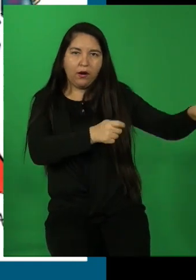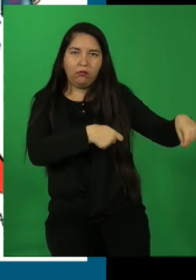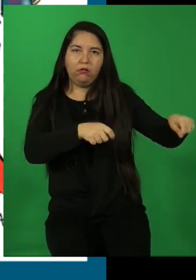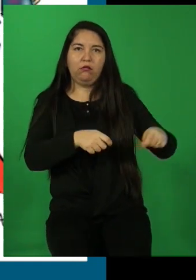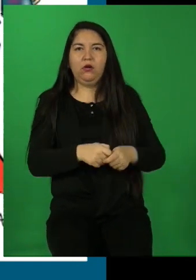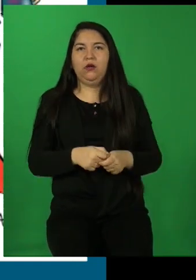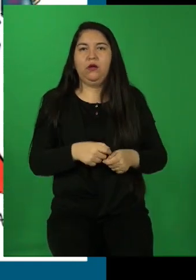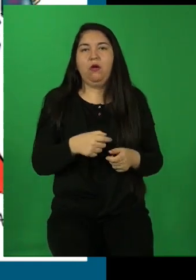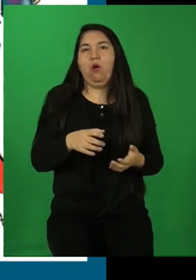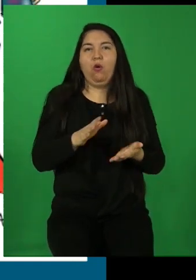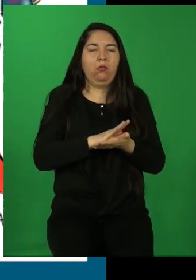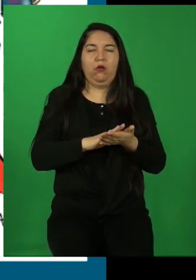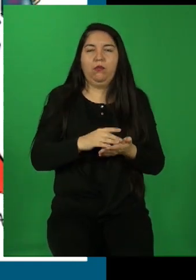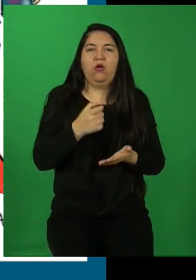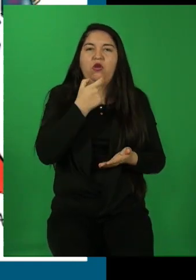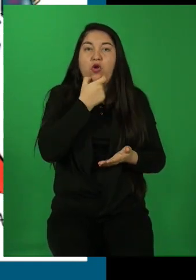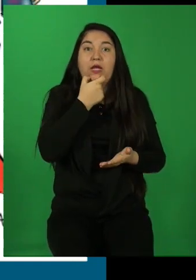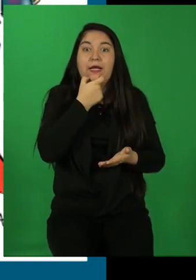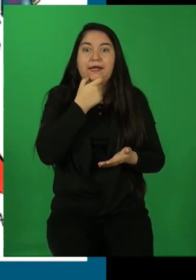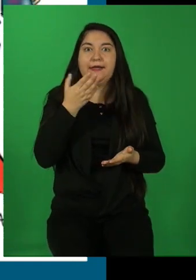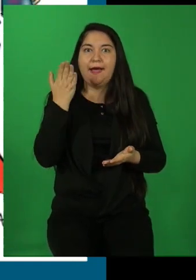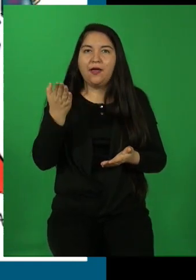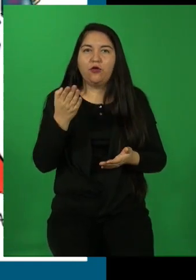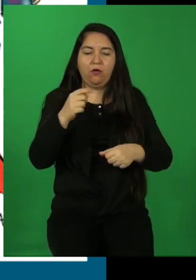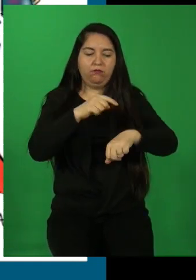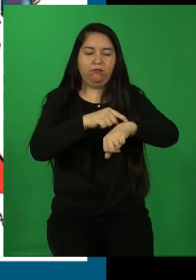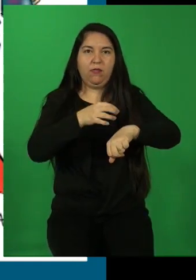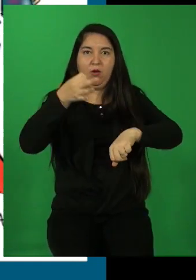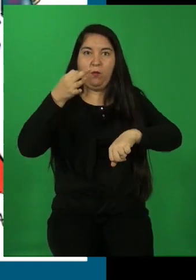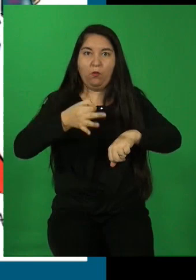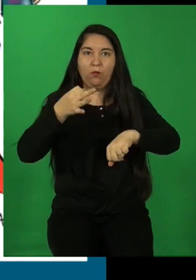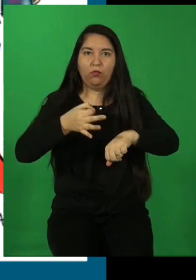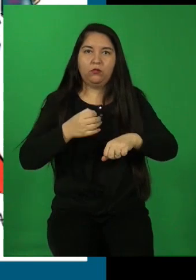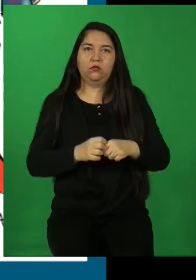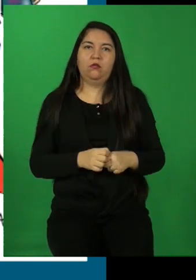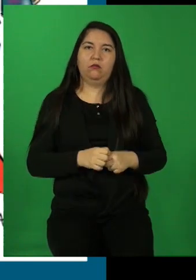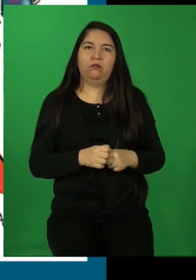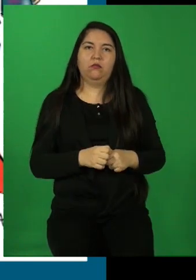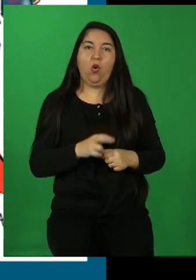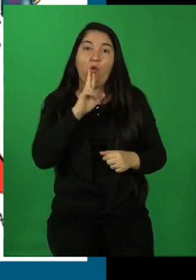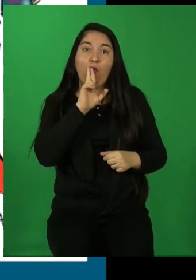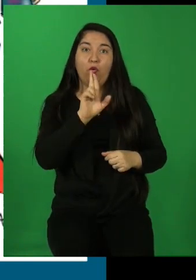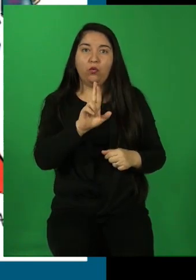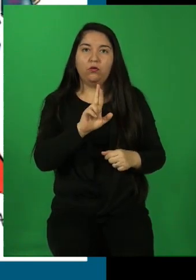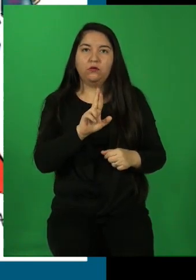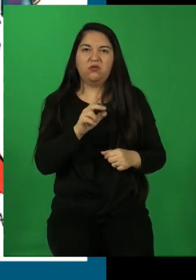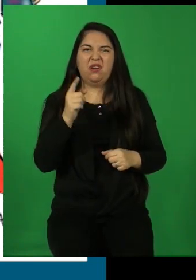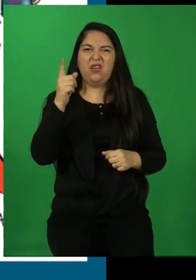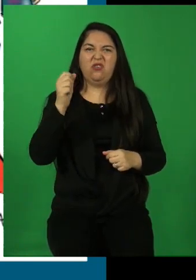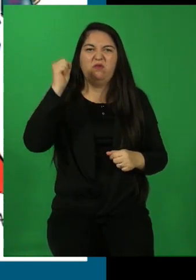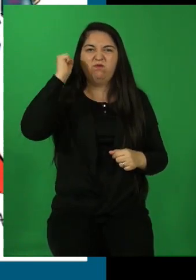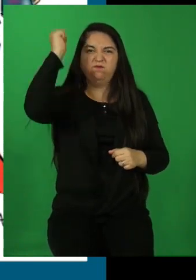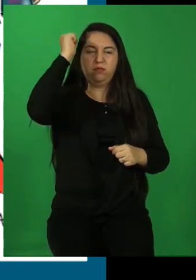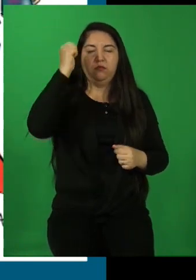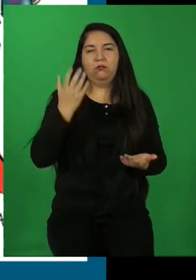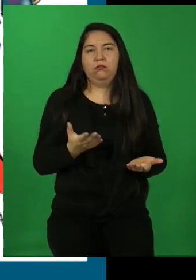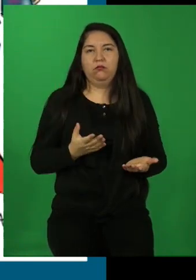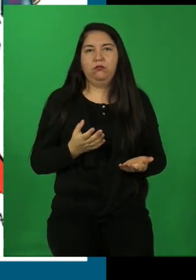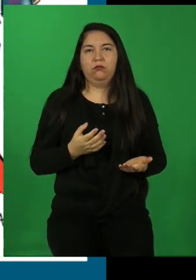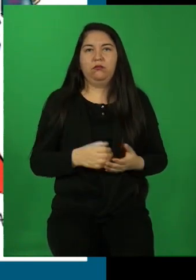Los ingleses, que son puntuales, son rectos. Los rusos, que todos son comunistas. Los